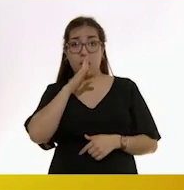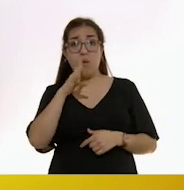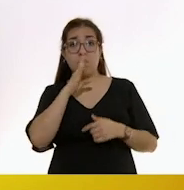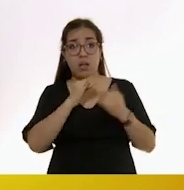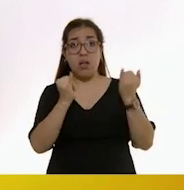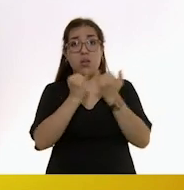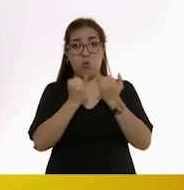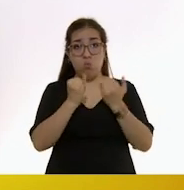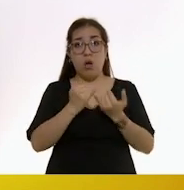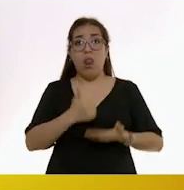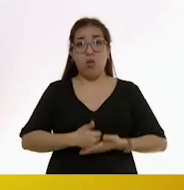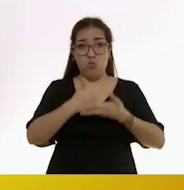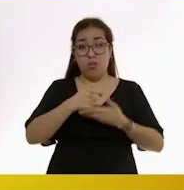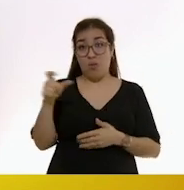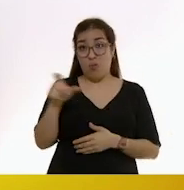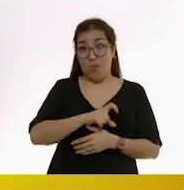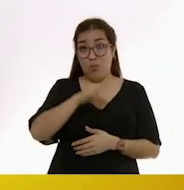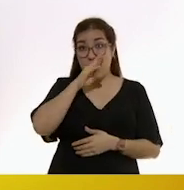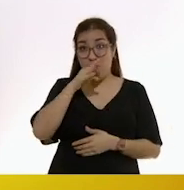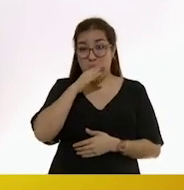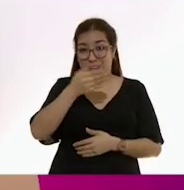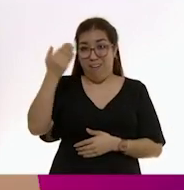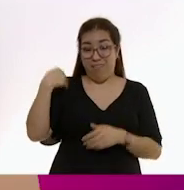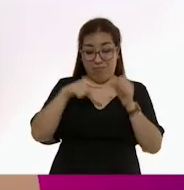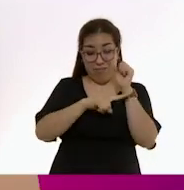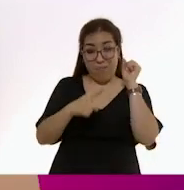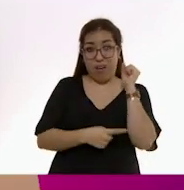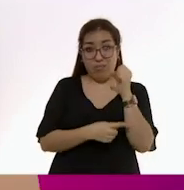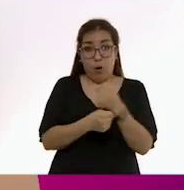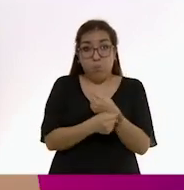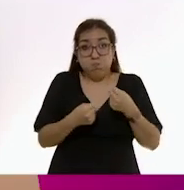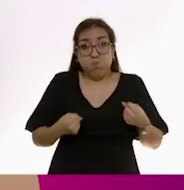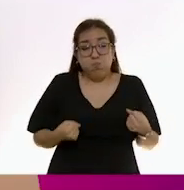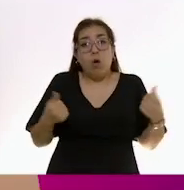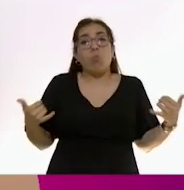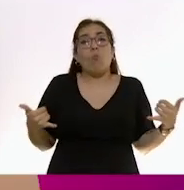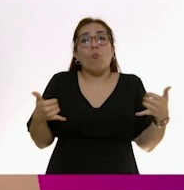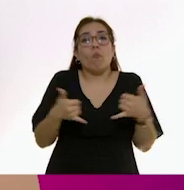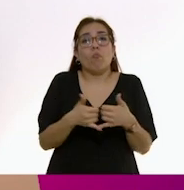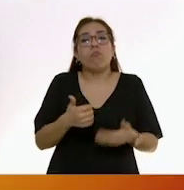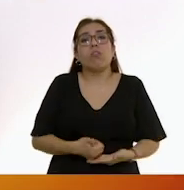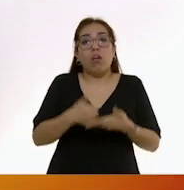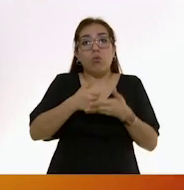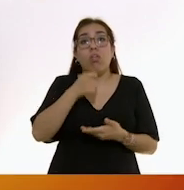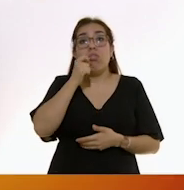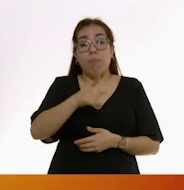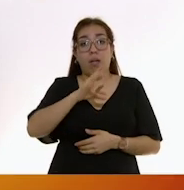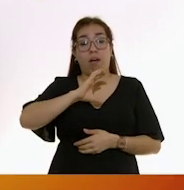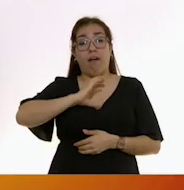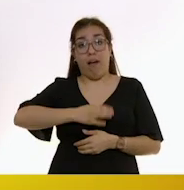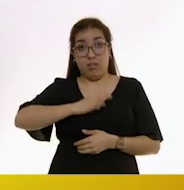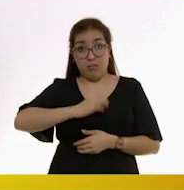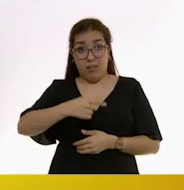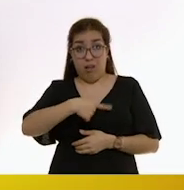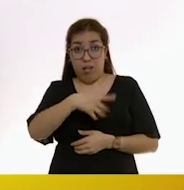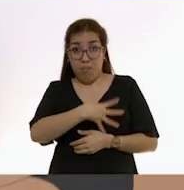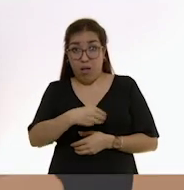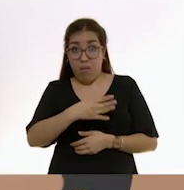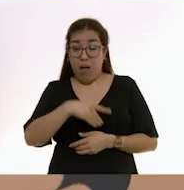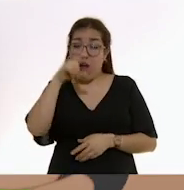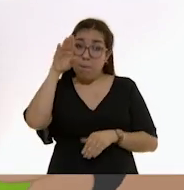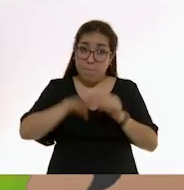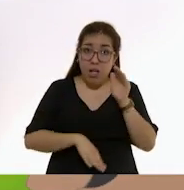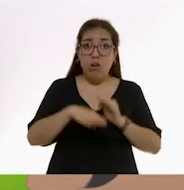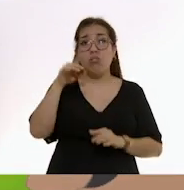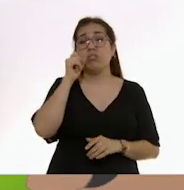Ayuda a perder el peso ganado durante el embarazo. Disminuye el riesgo de cáncer de mamá, osteoporosis, diabetes